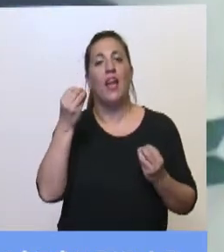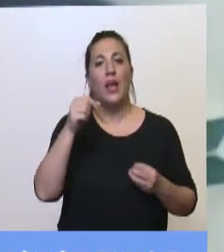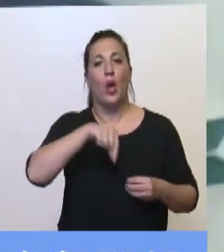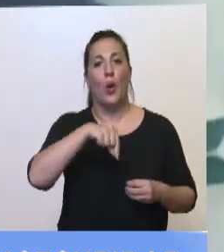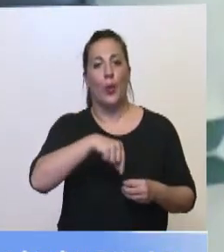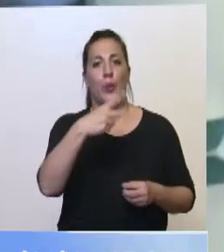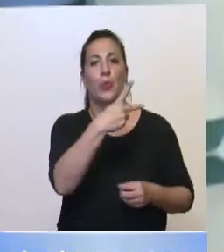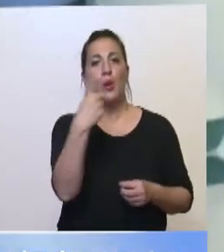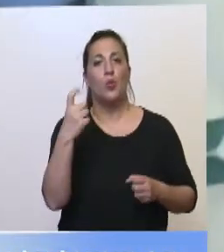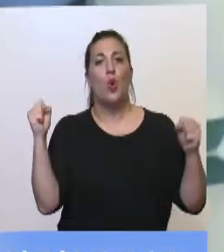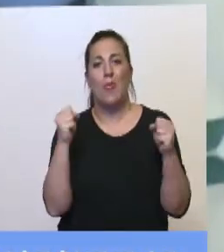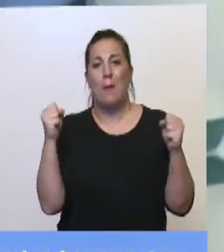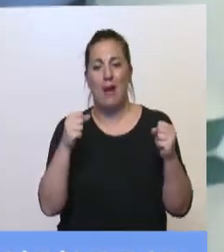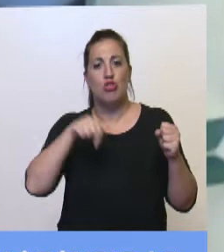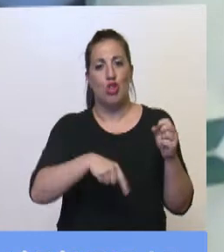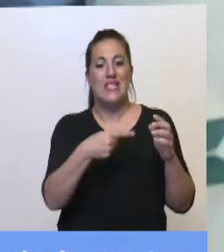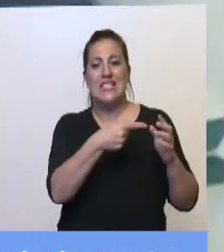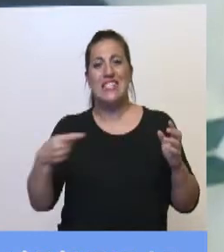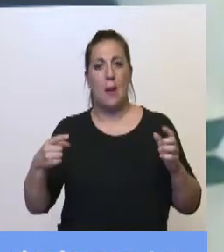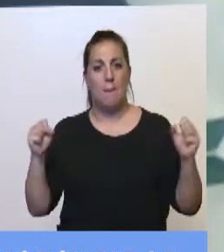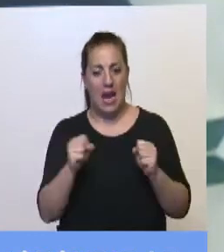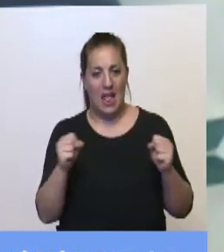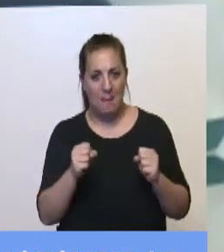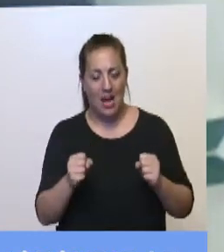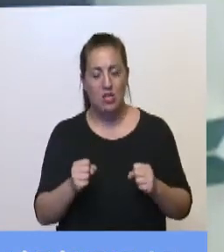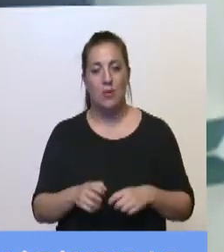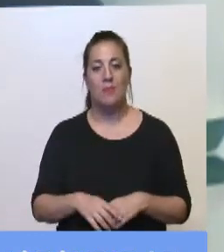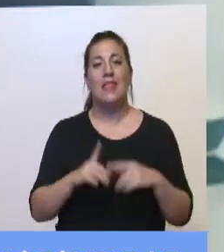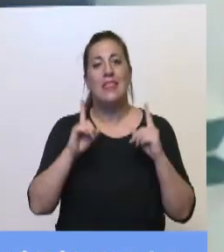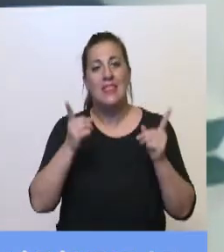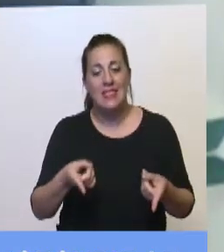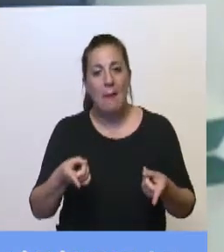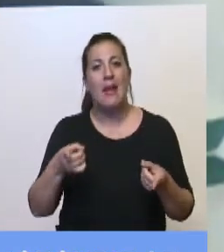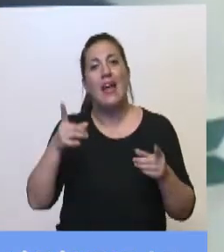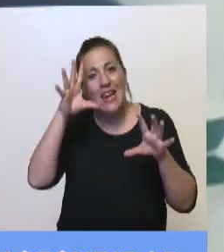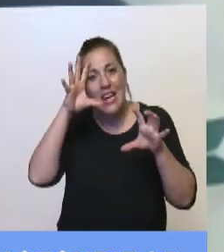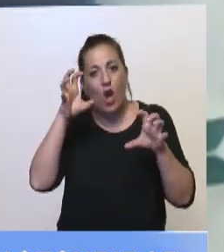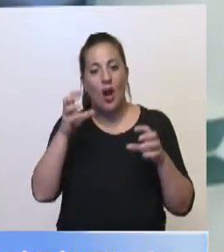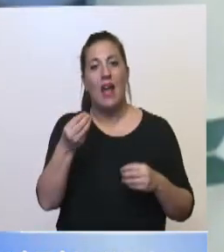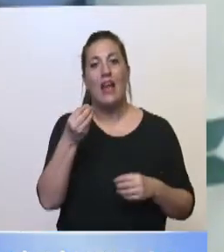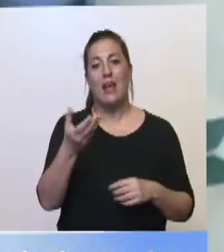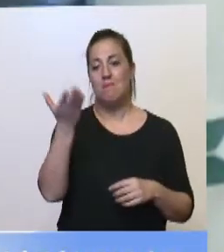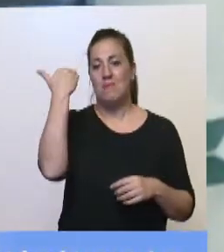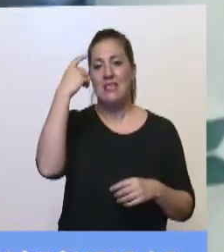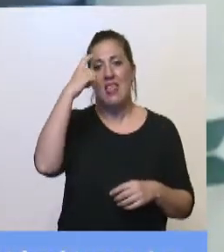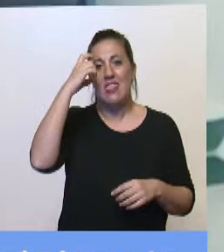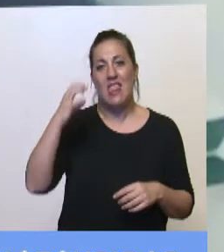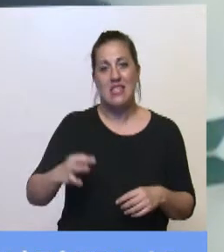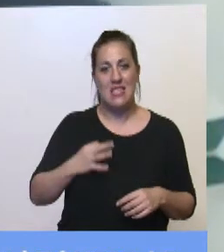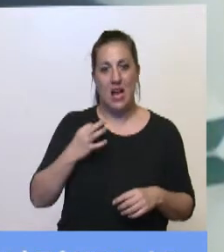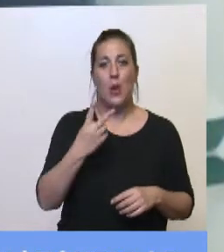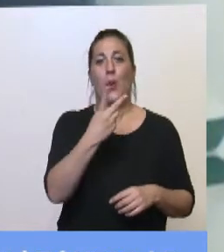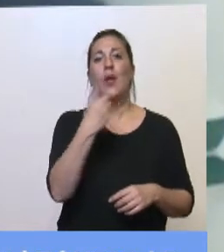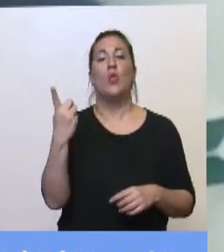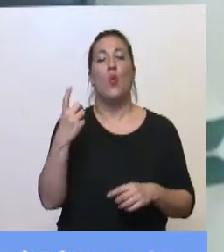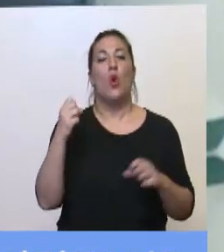21 de mayo, estamos en la semana de mayo, y además recordar sencillamente que hace 10 años, 21